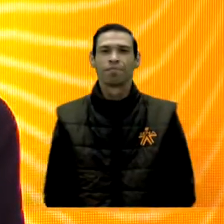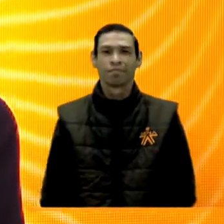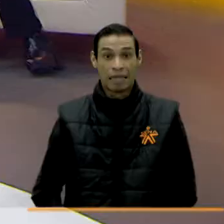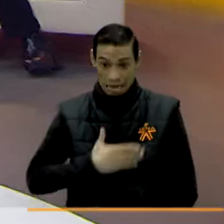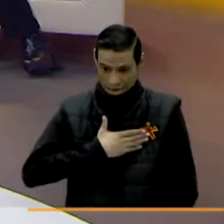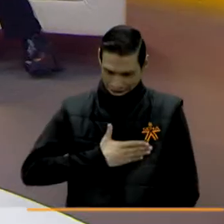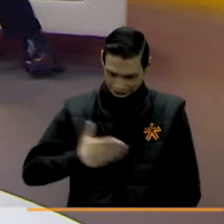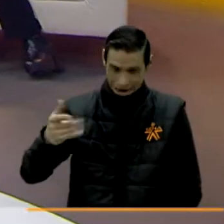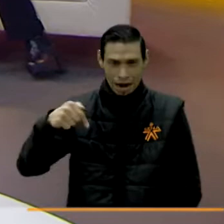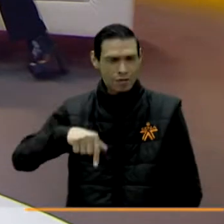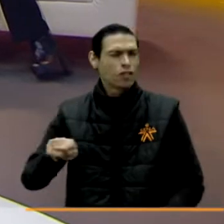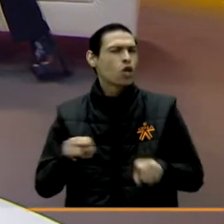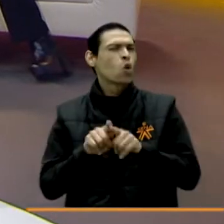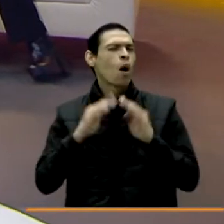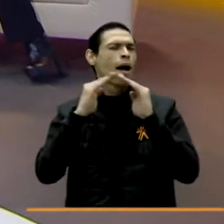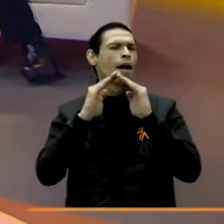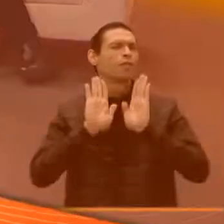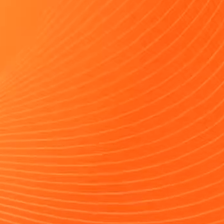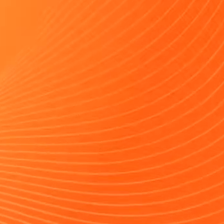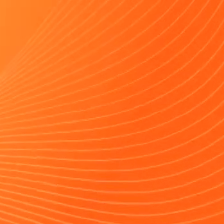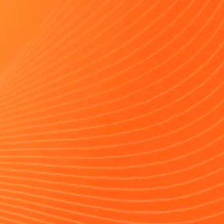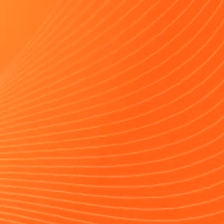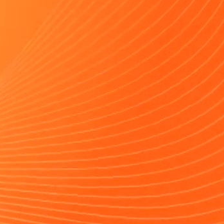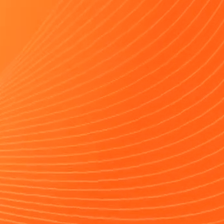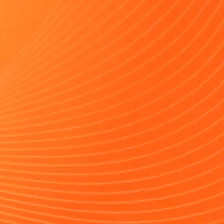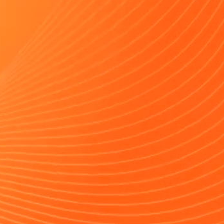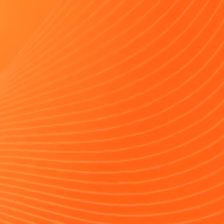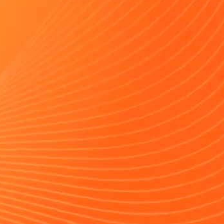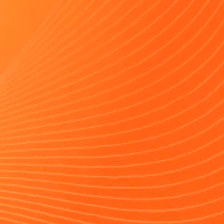Por supuesto, está en tu casa, Adriana. Gracias. Gracias.